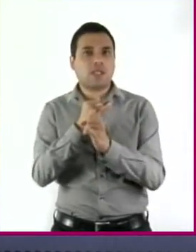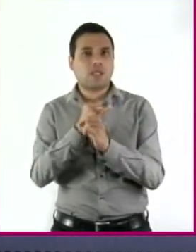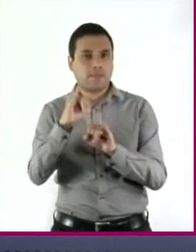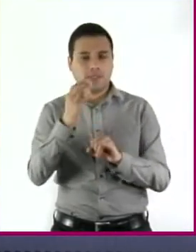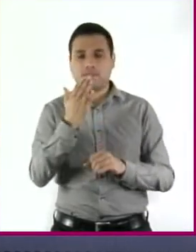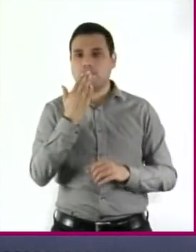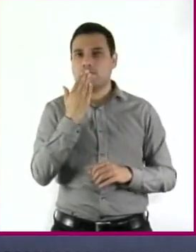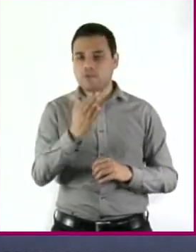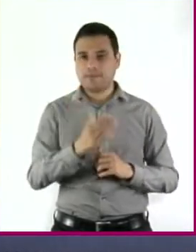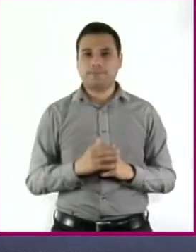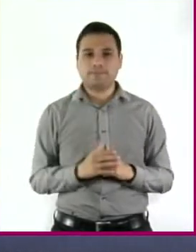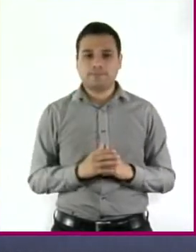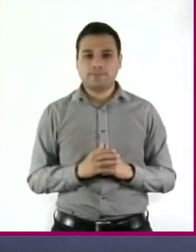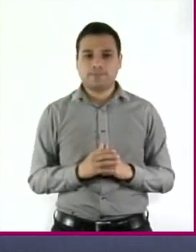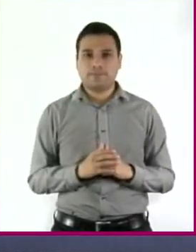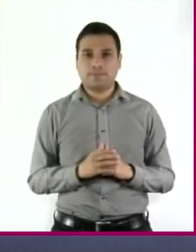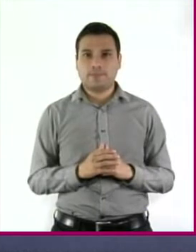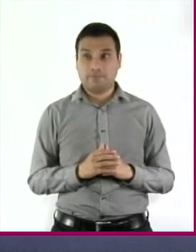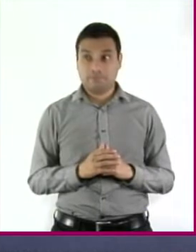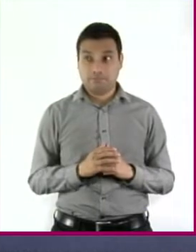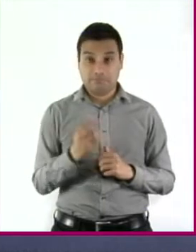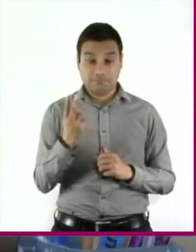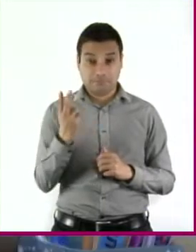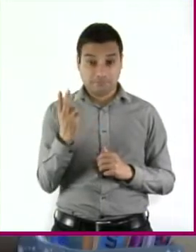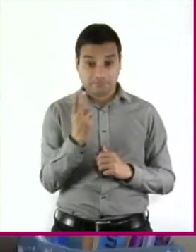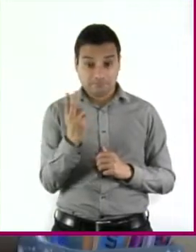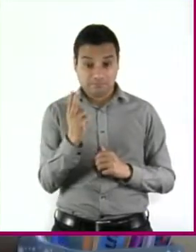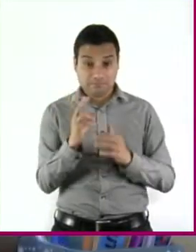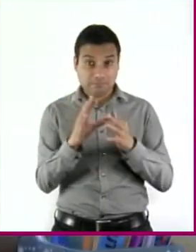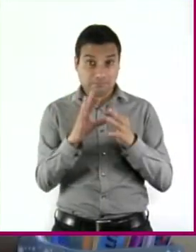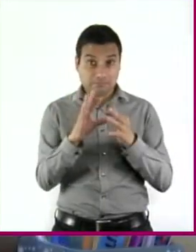¿Estás de acuerdo con la argumentación de Luna y Emiliano?